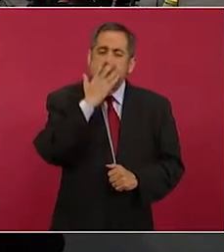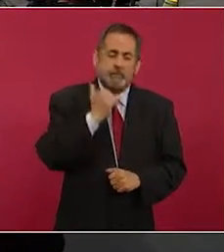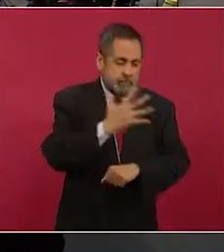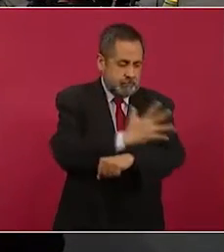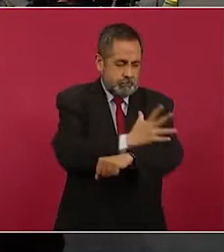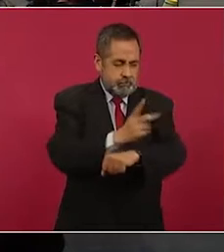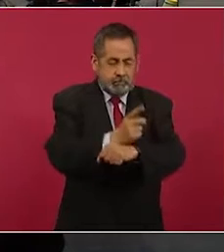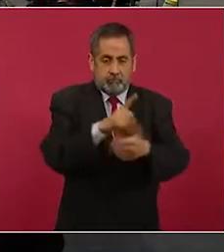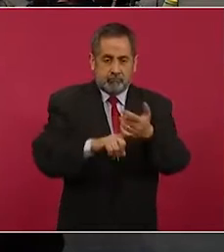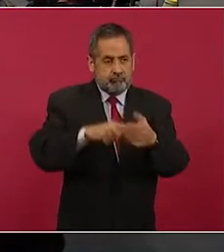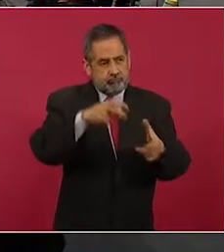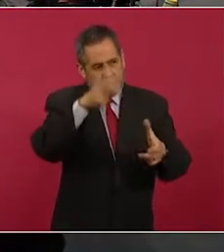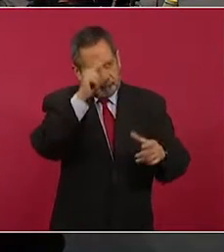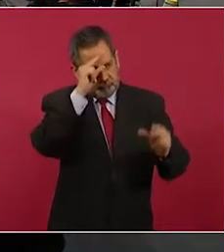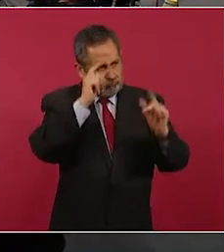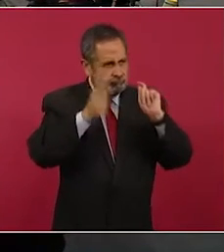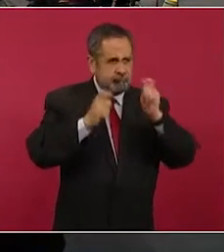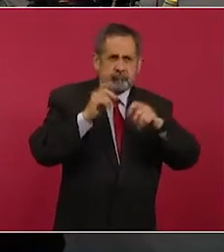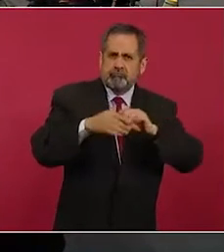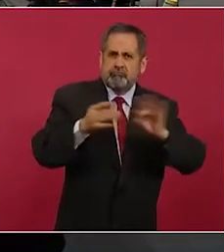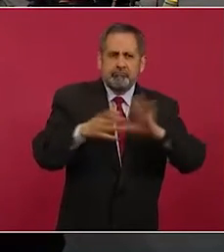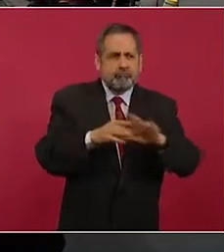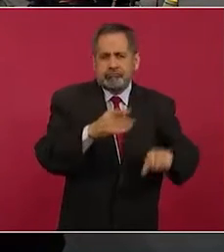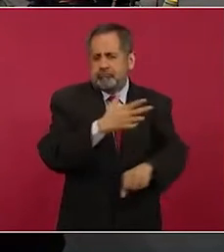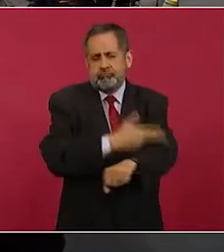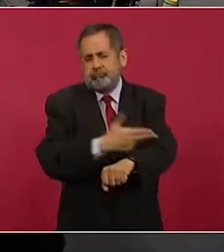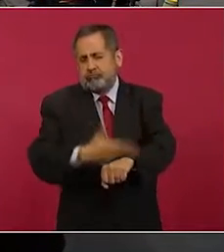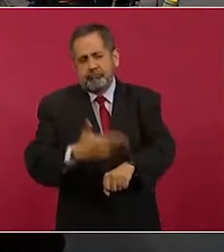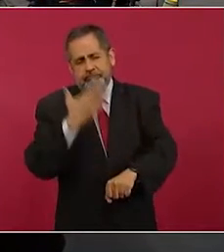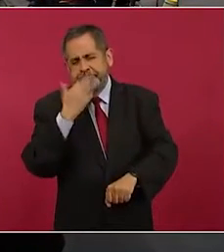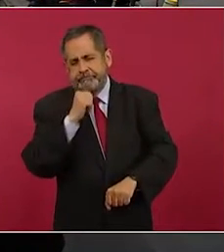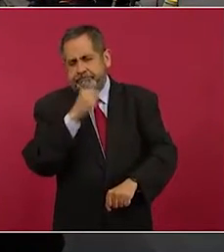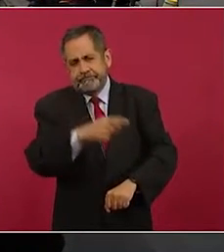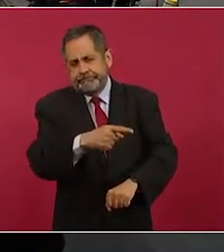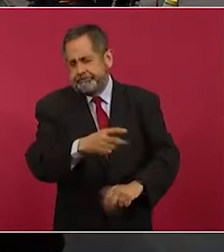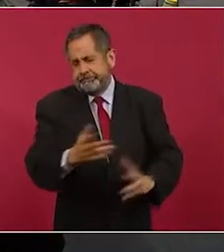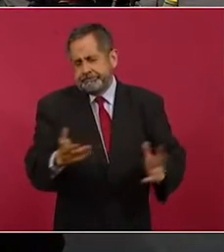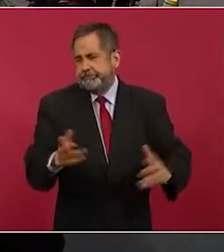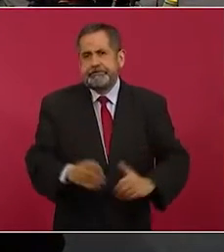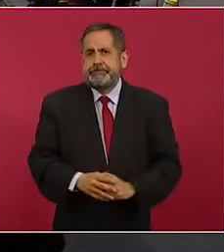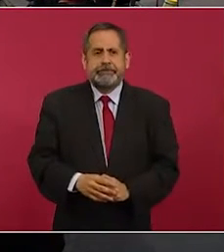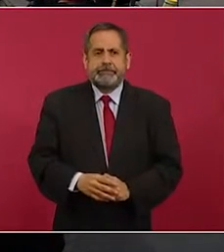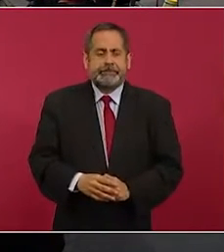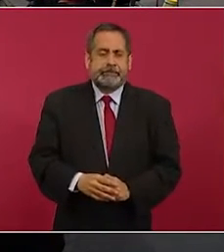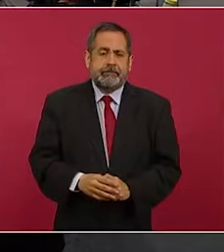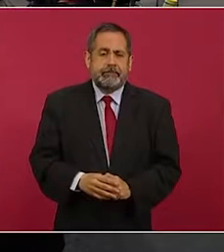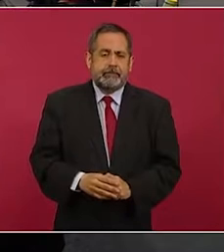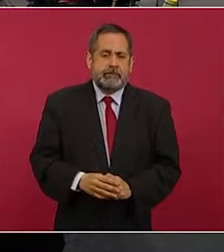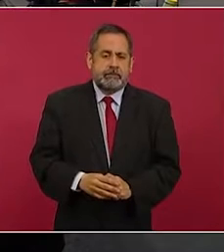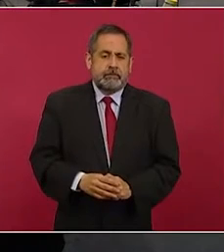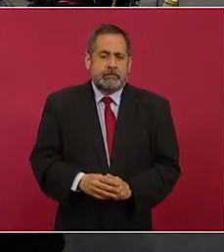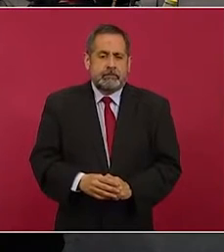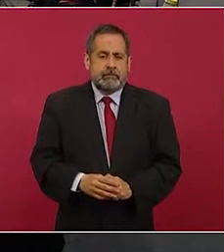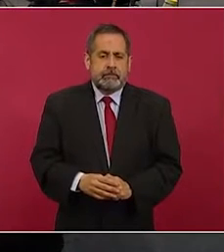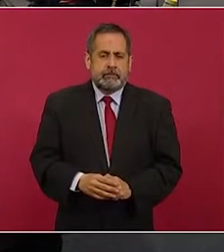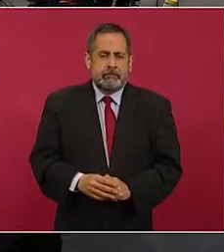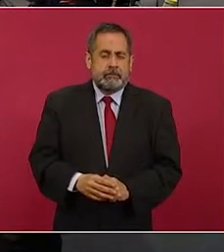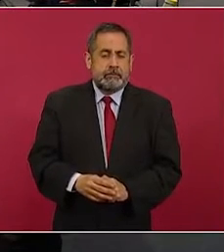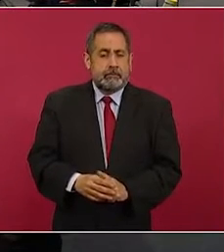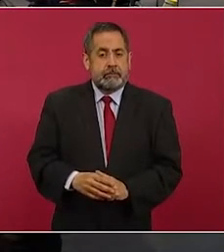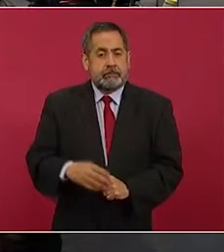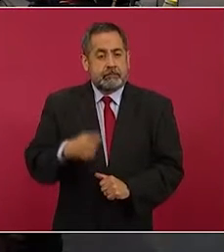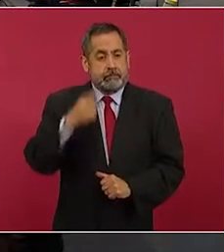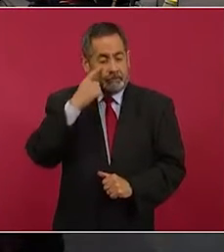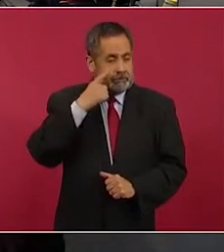por lo general el